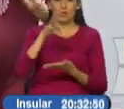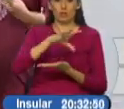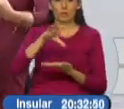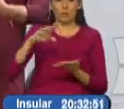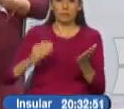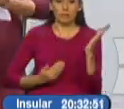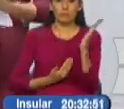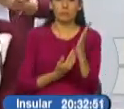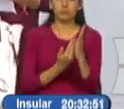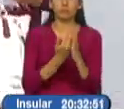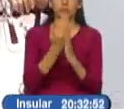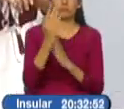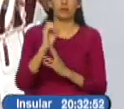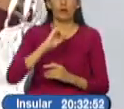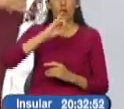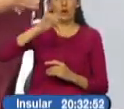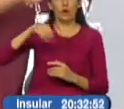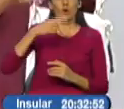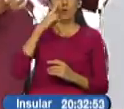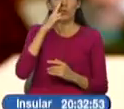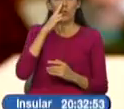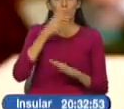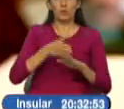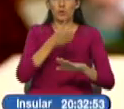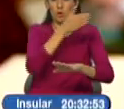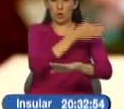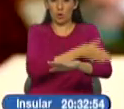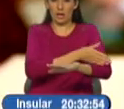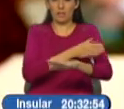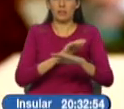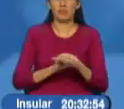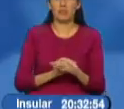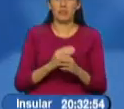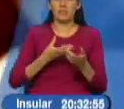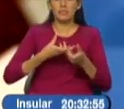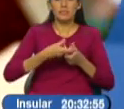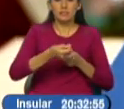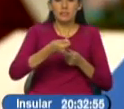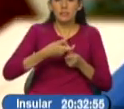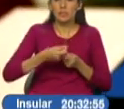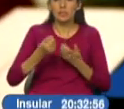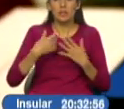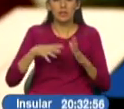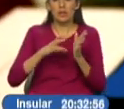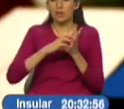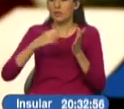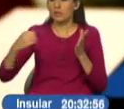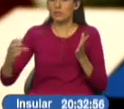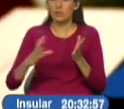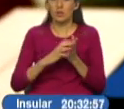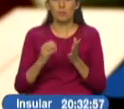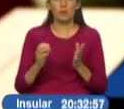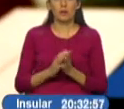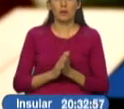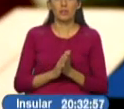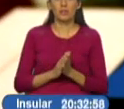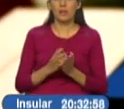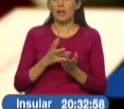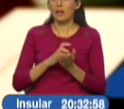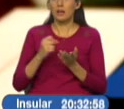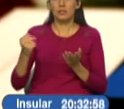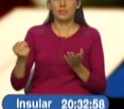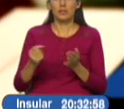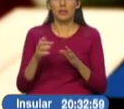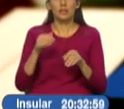Esto gracias a que en junio pasado se implementó de manera temporal la contribución solidaria de un día de remuneración. Con la contribución sobre el